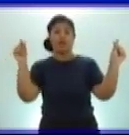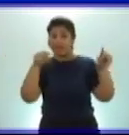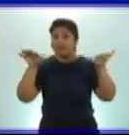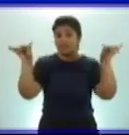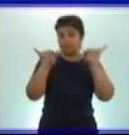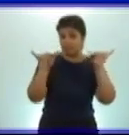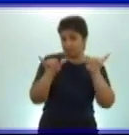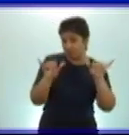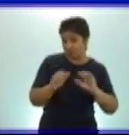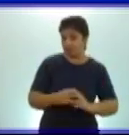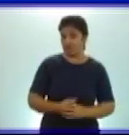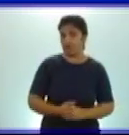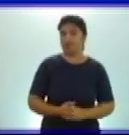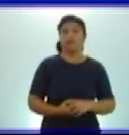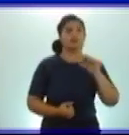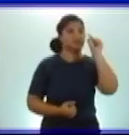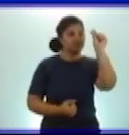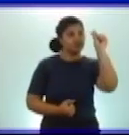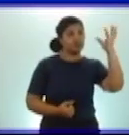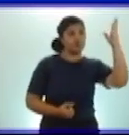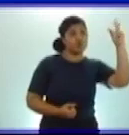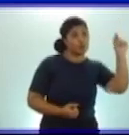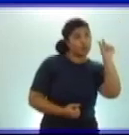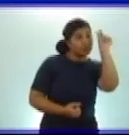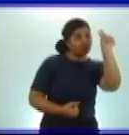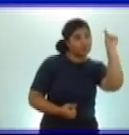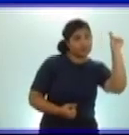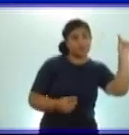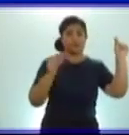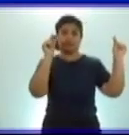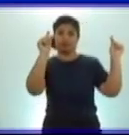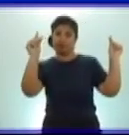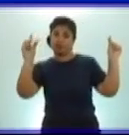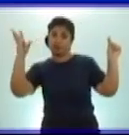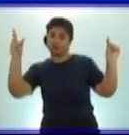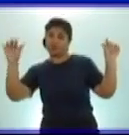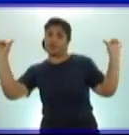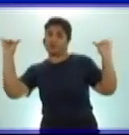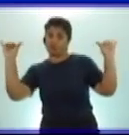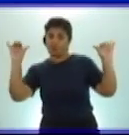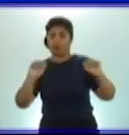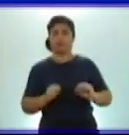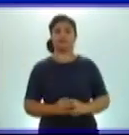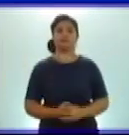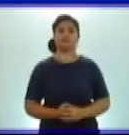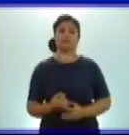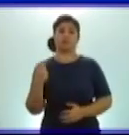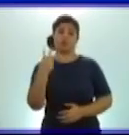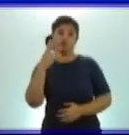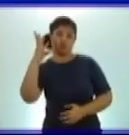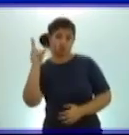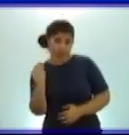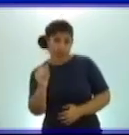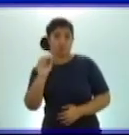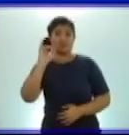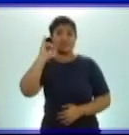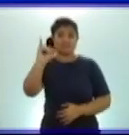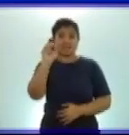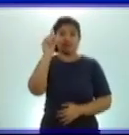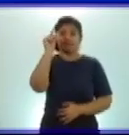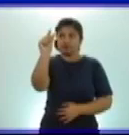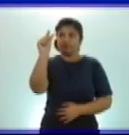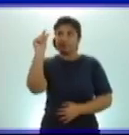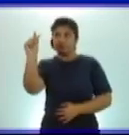Sí, estamos en presencia de dos números de seis lugares. ¿Por dónde comenzamos a